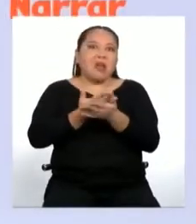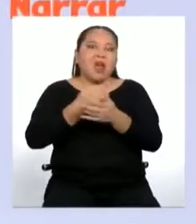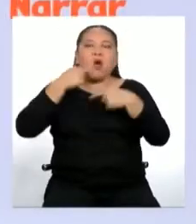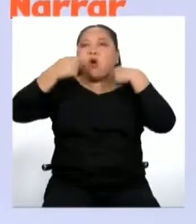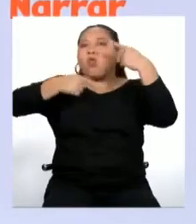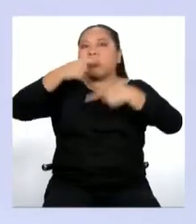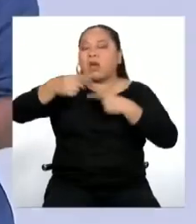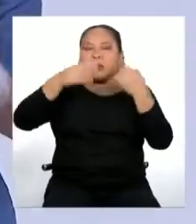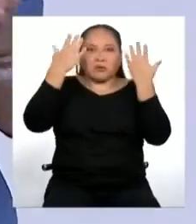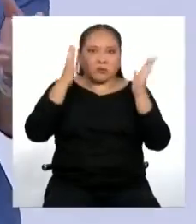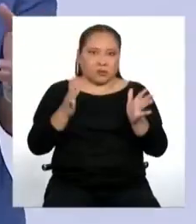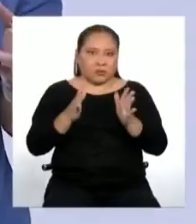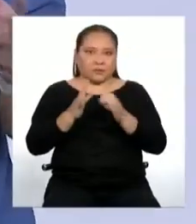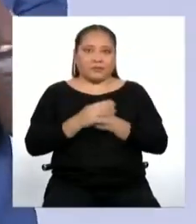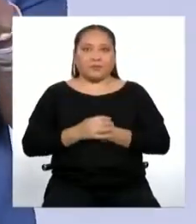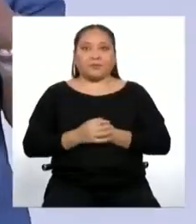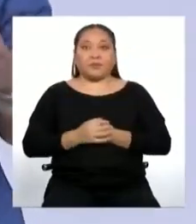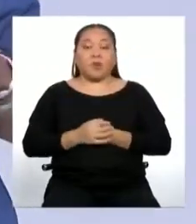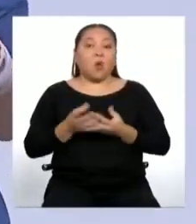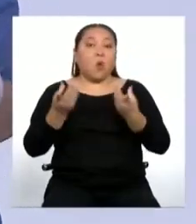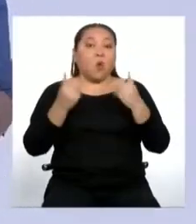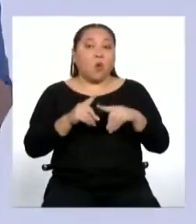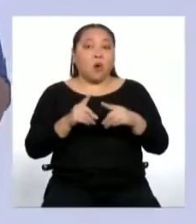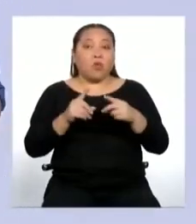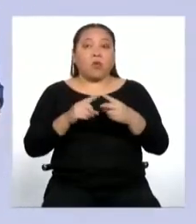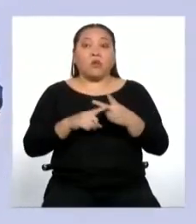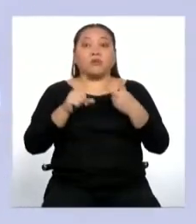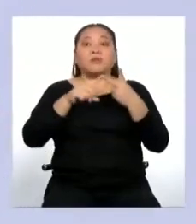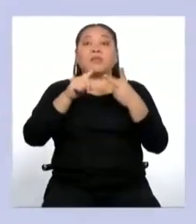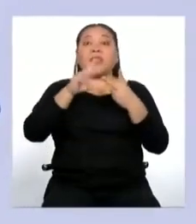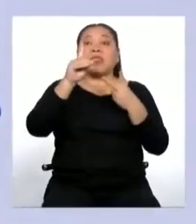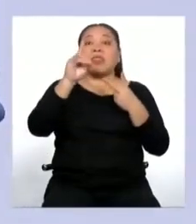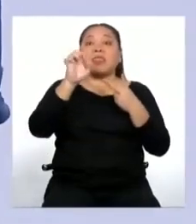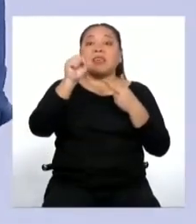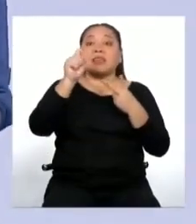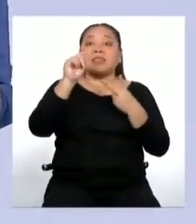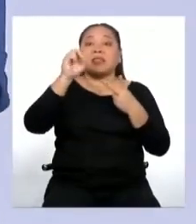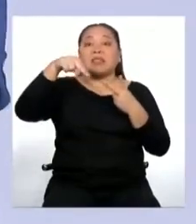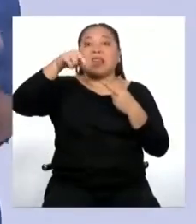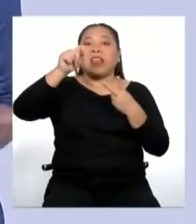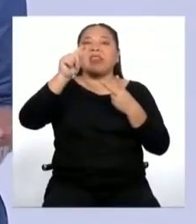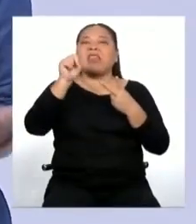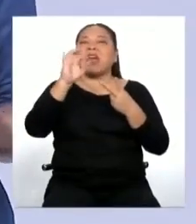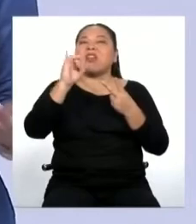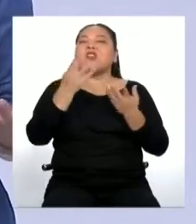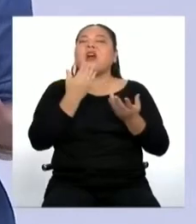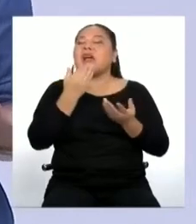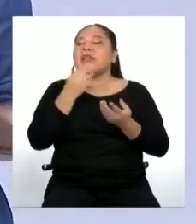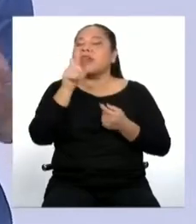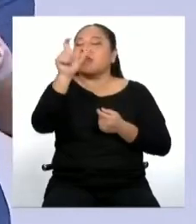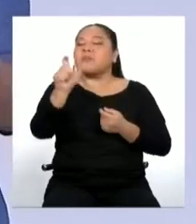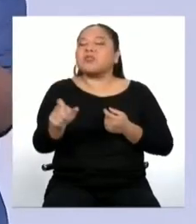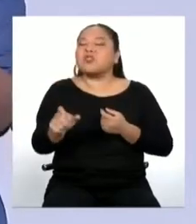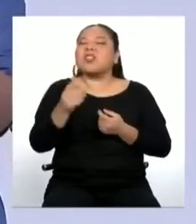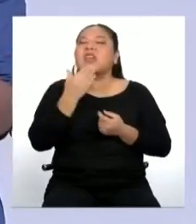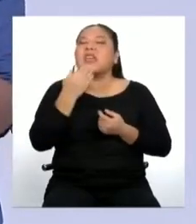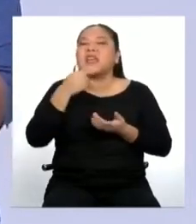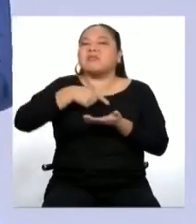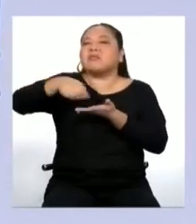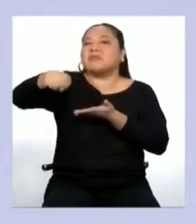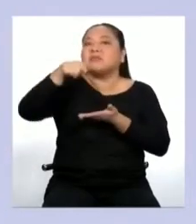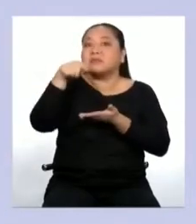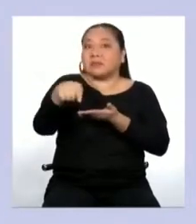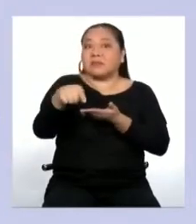contarle algo a alguien. Ahora, cuando nos referimos al destinatario, debemos preguntarnos a quién escribiremos este texto o también